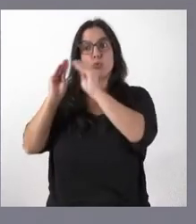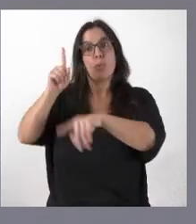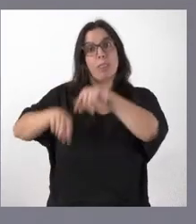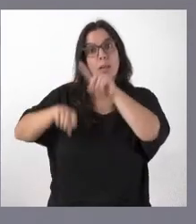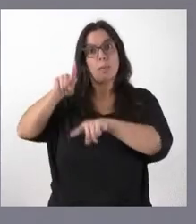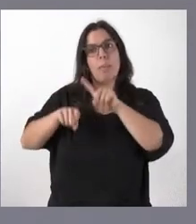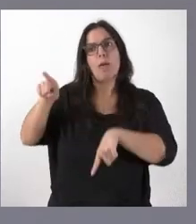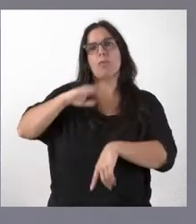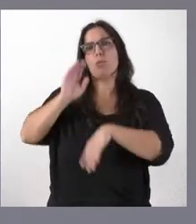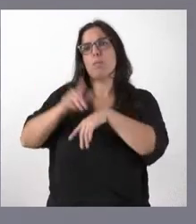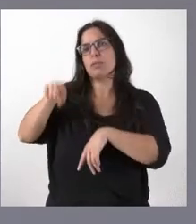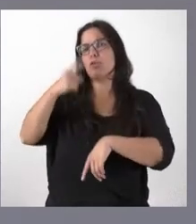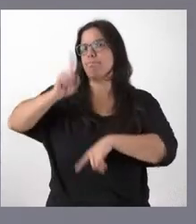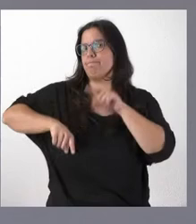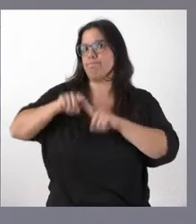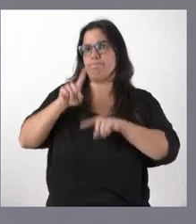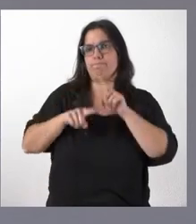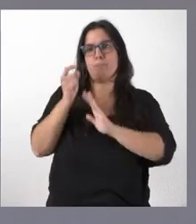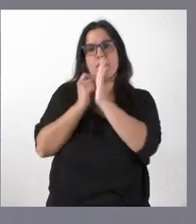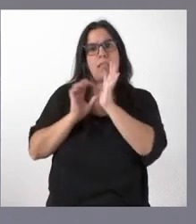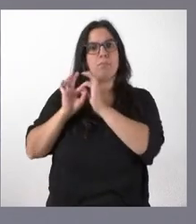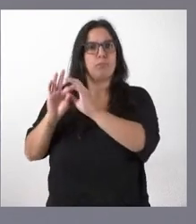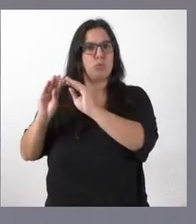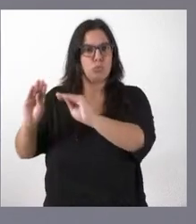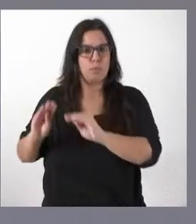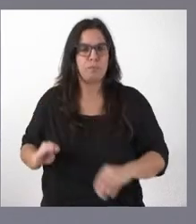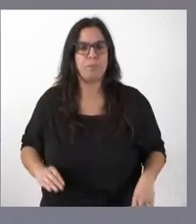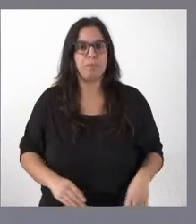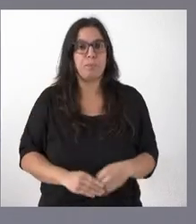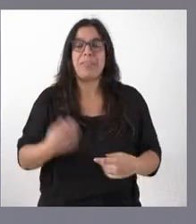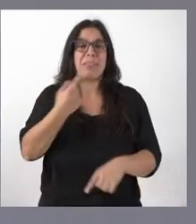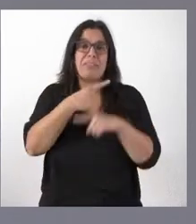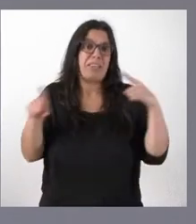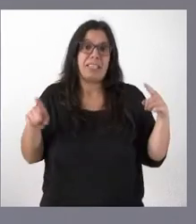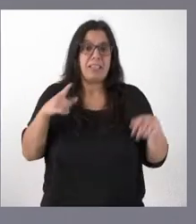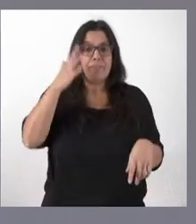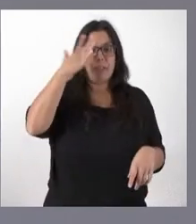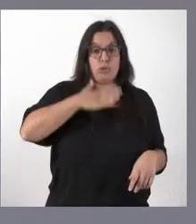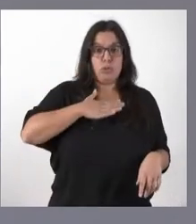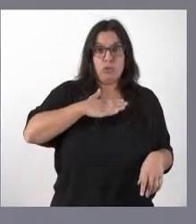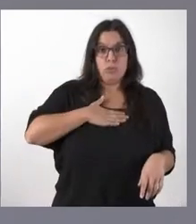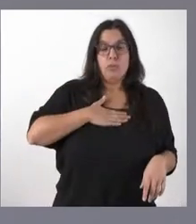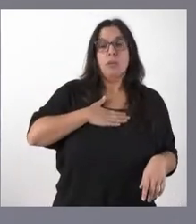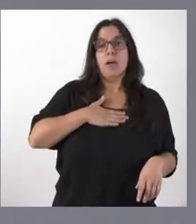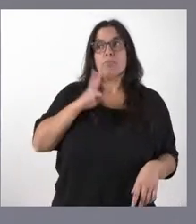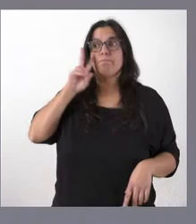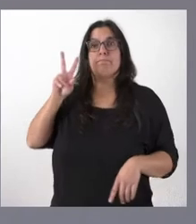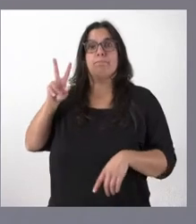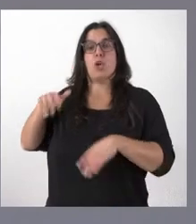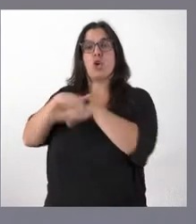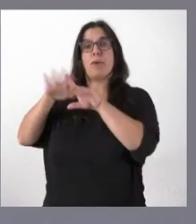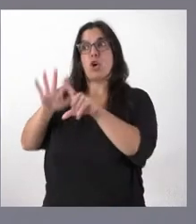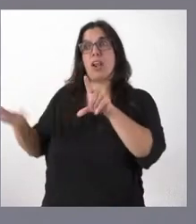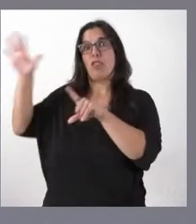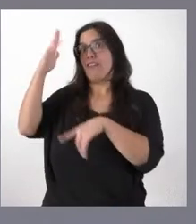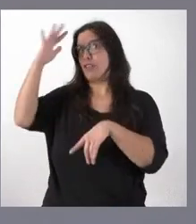desarrollando las medidas que lógicamente les corresponda aplicar. Es algo muy distinto a lo que hemos visto en el ámbito nacional, donde ven